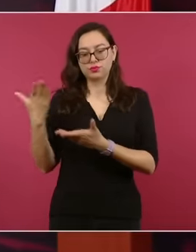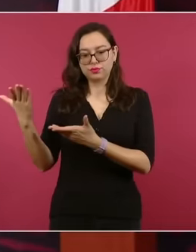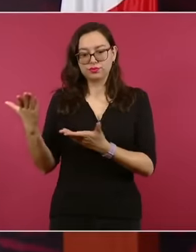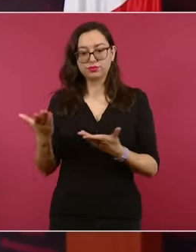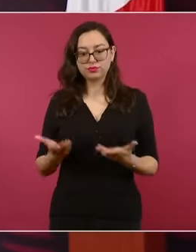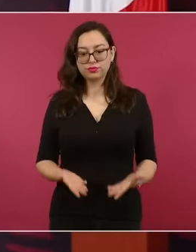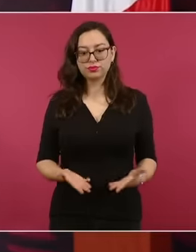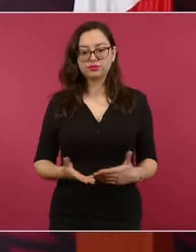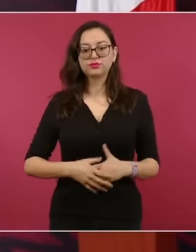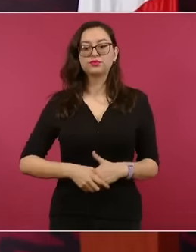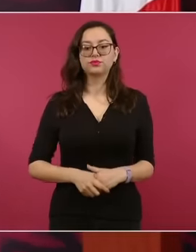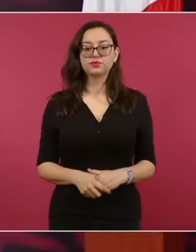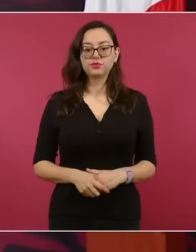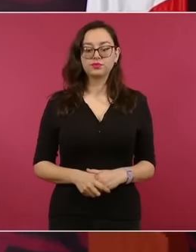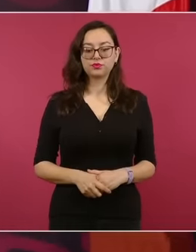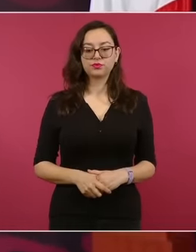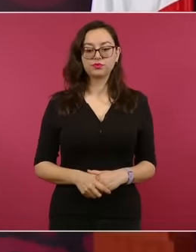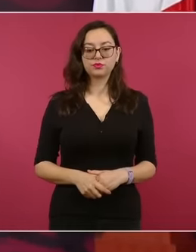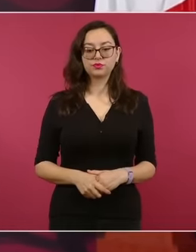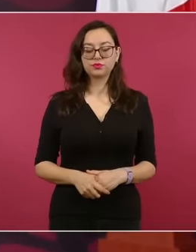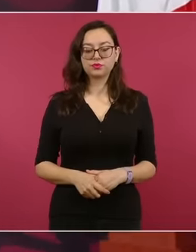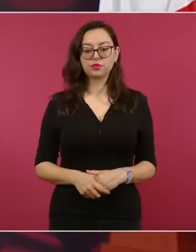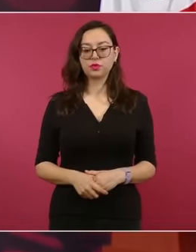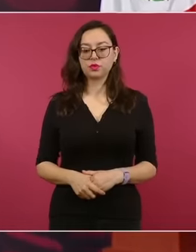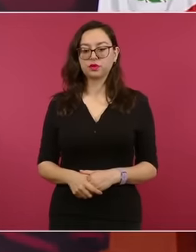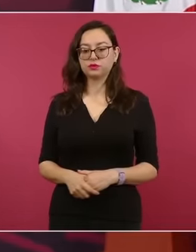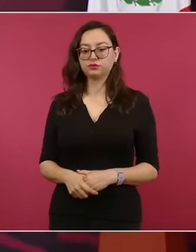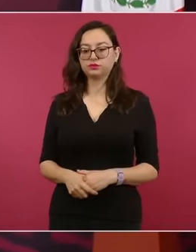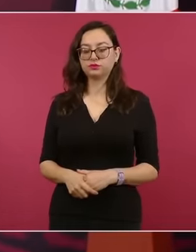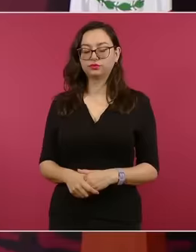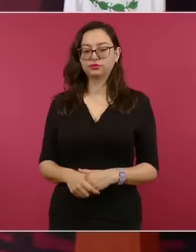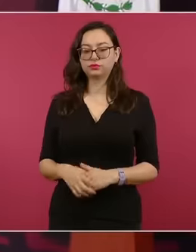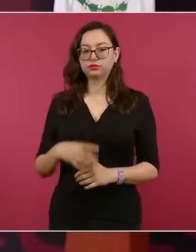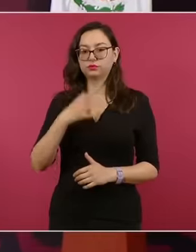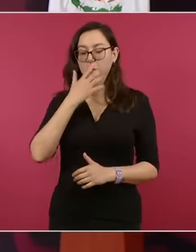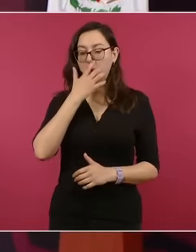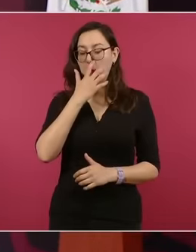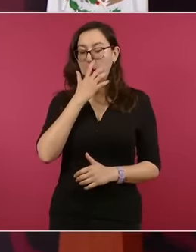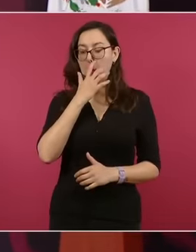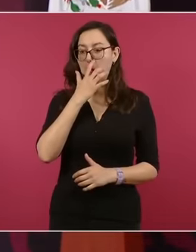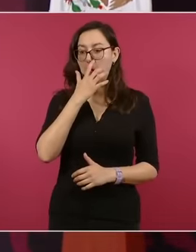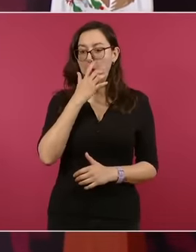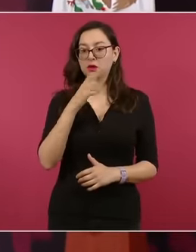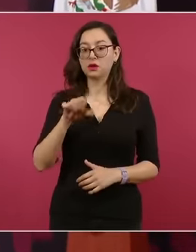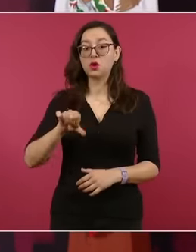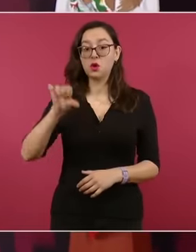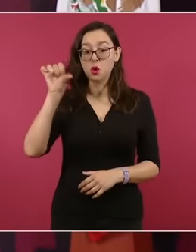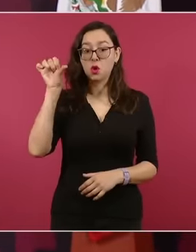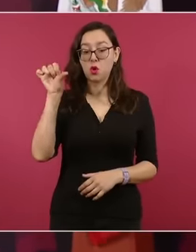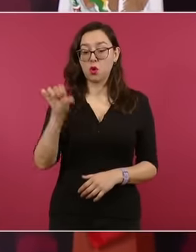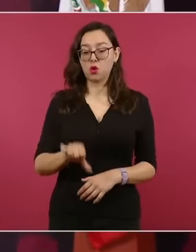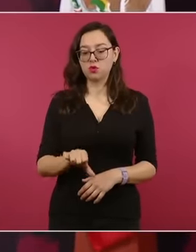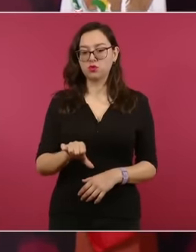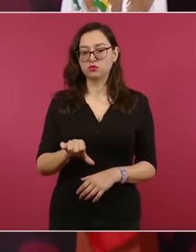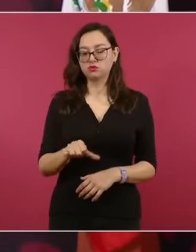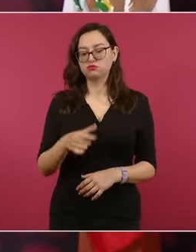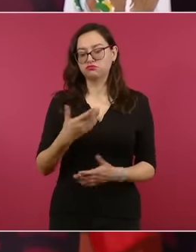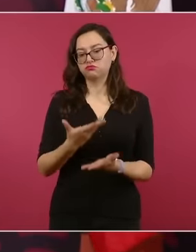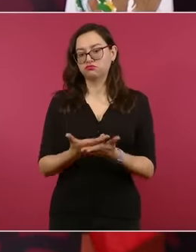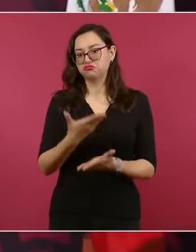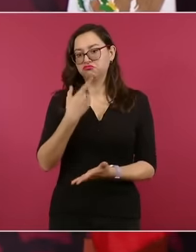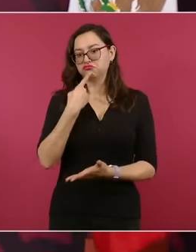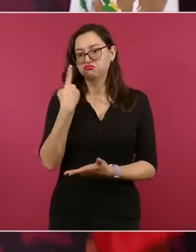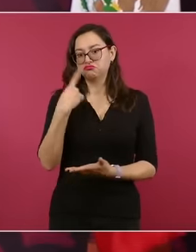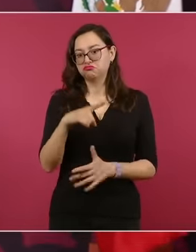denuncia ante la Corte Internacional de